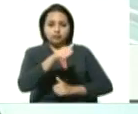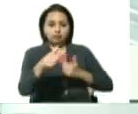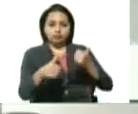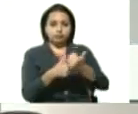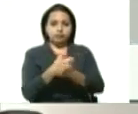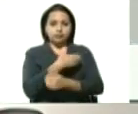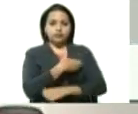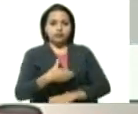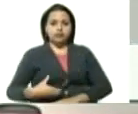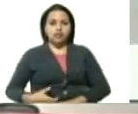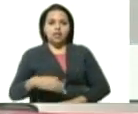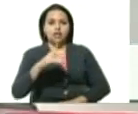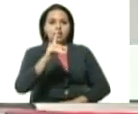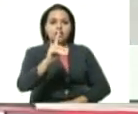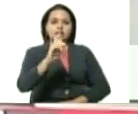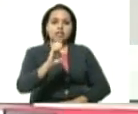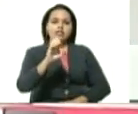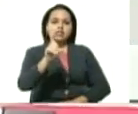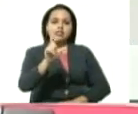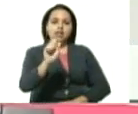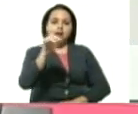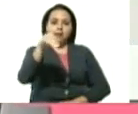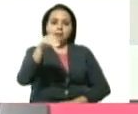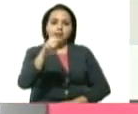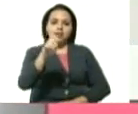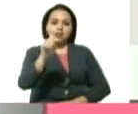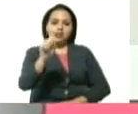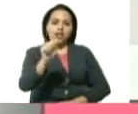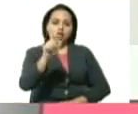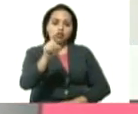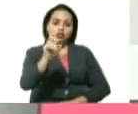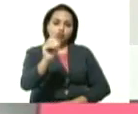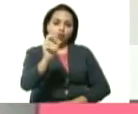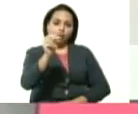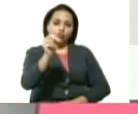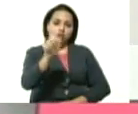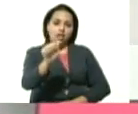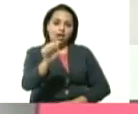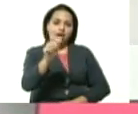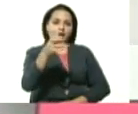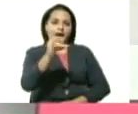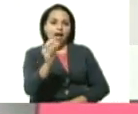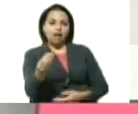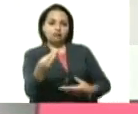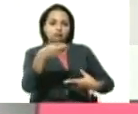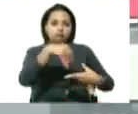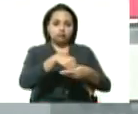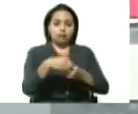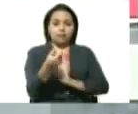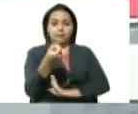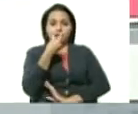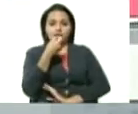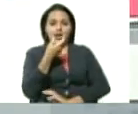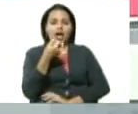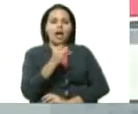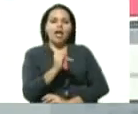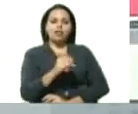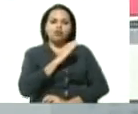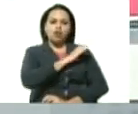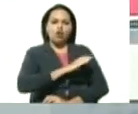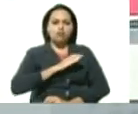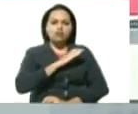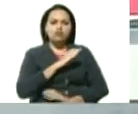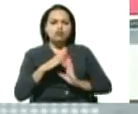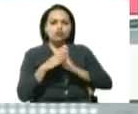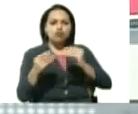dexametasona como antiinflamatorio esteroideo ha sido incorporado nosotros tenemos un comité terapéutico que todos los días